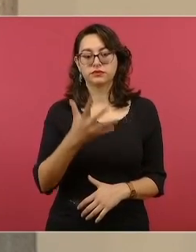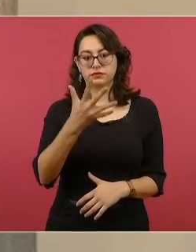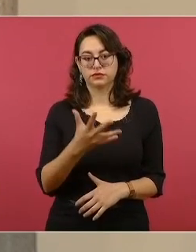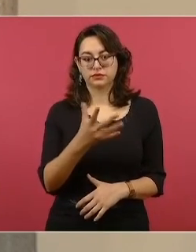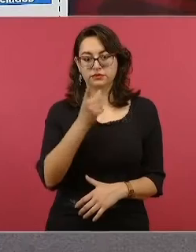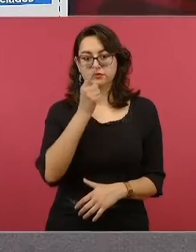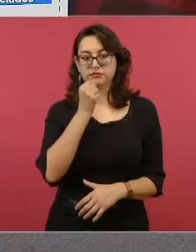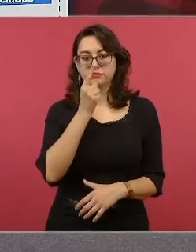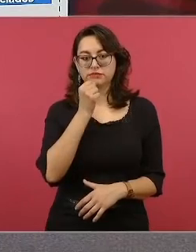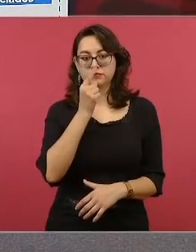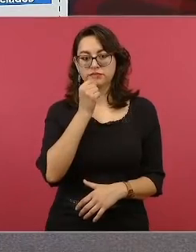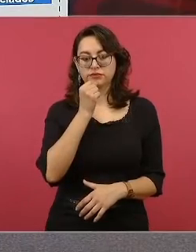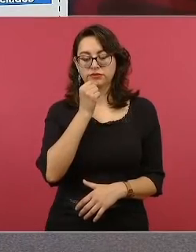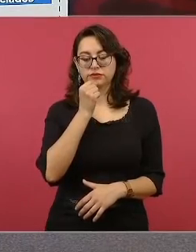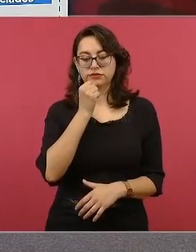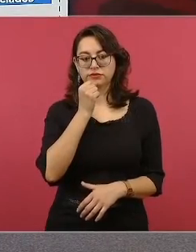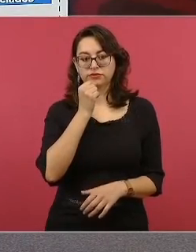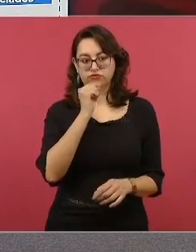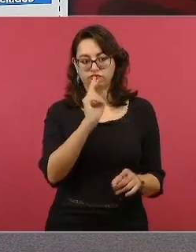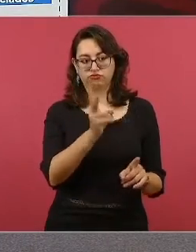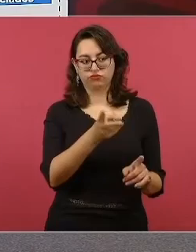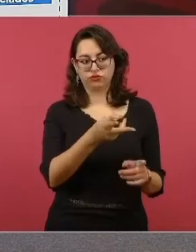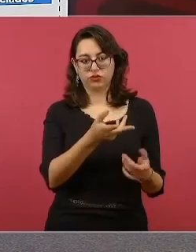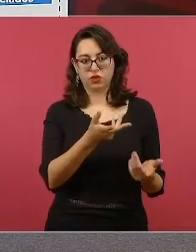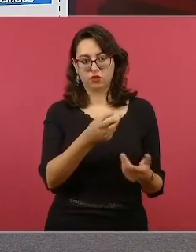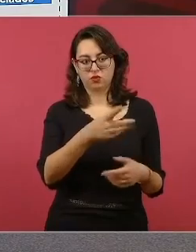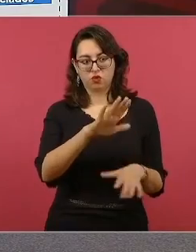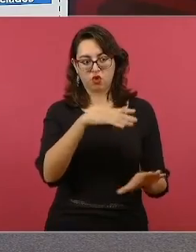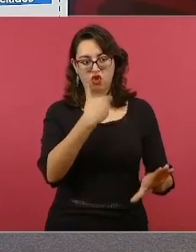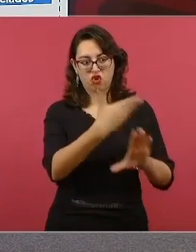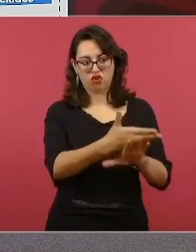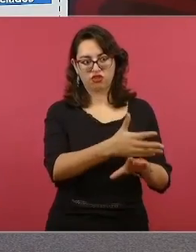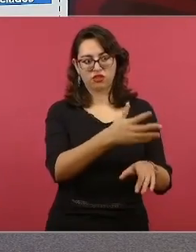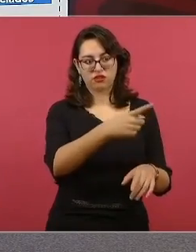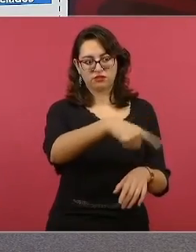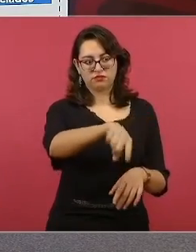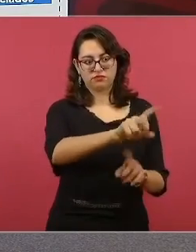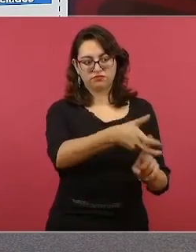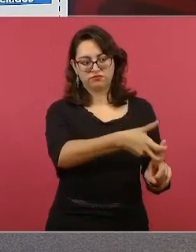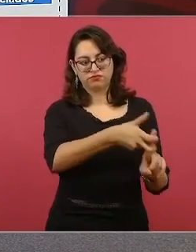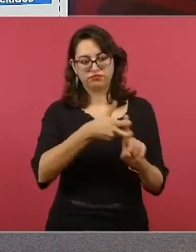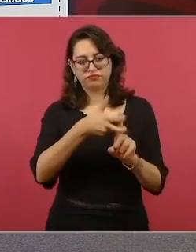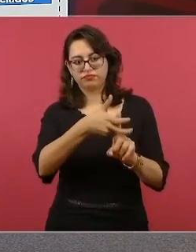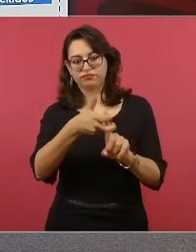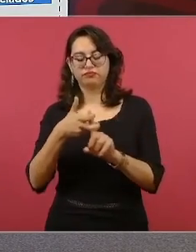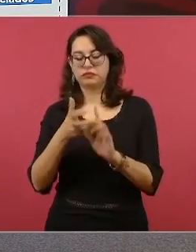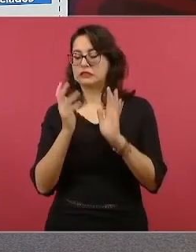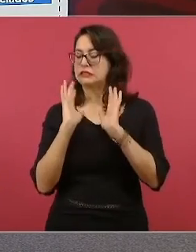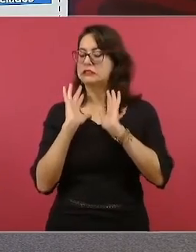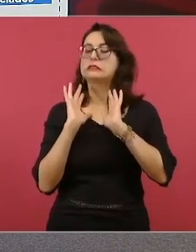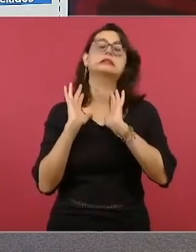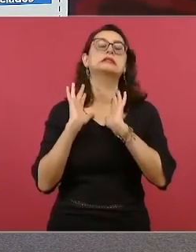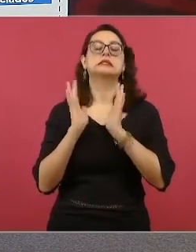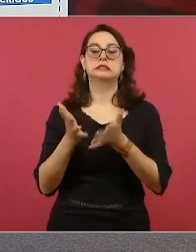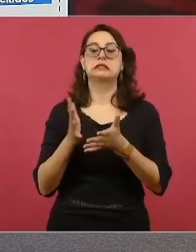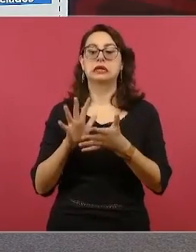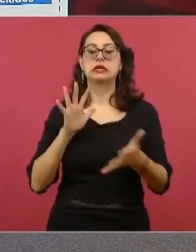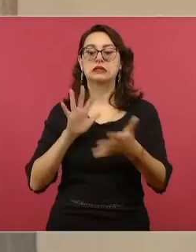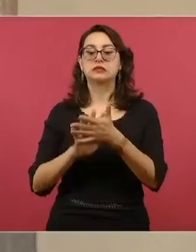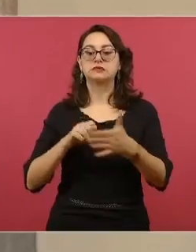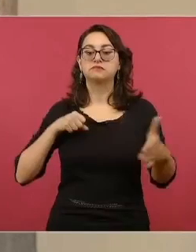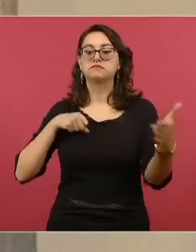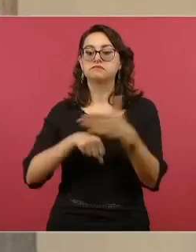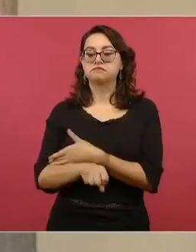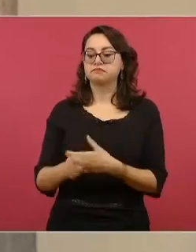que participaron en ese evento, ya incluso recibieron una pena, una sentencia de